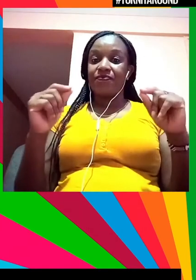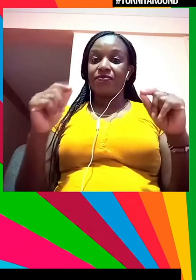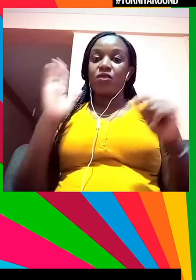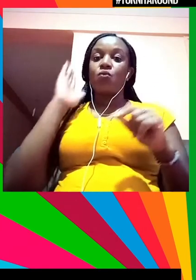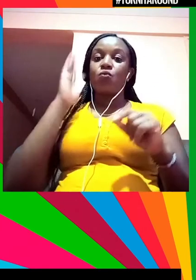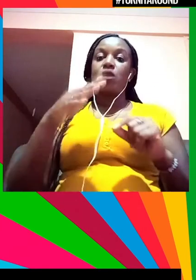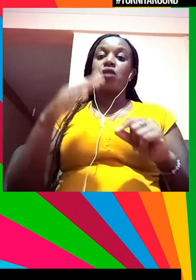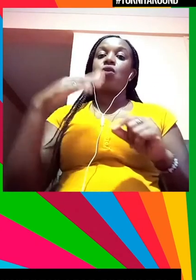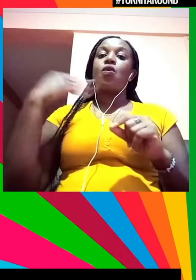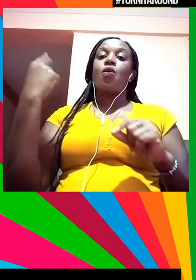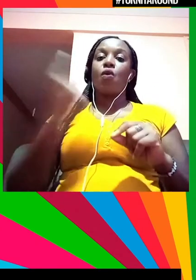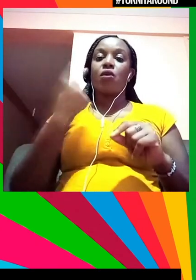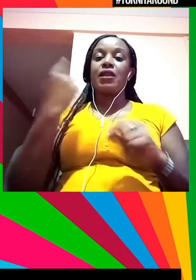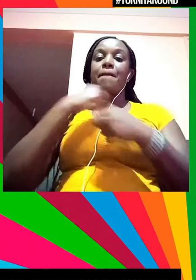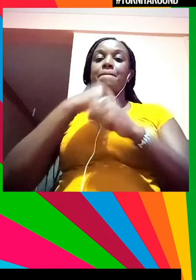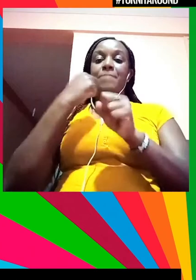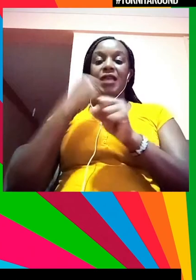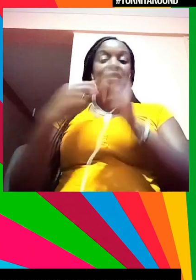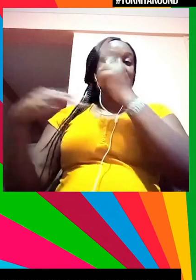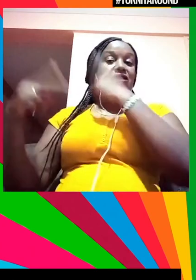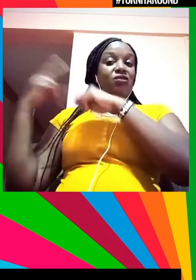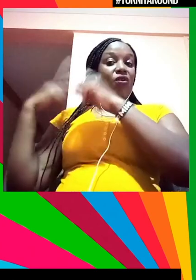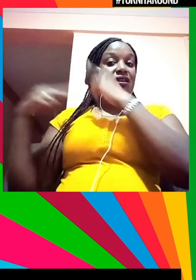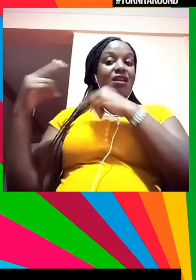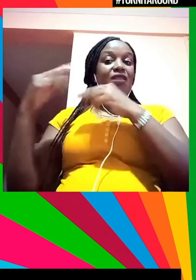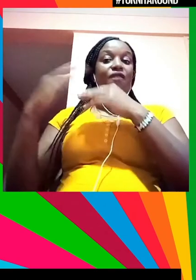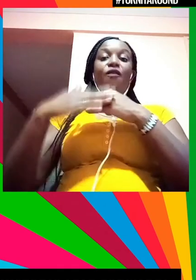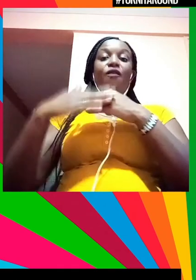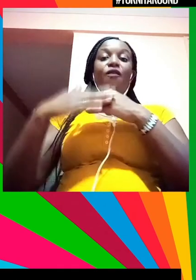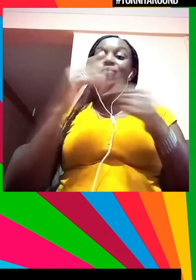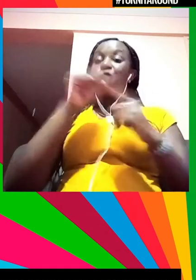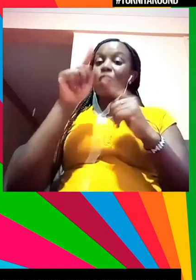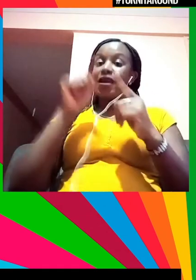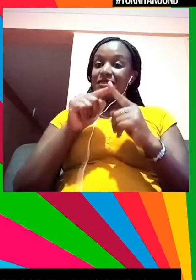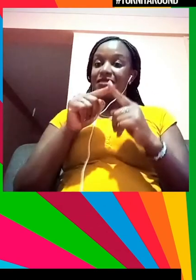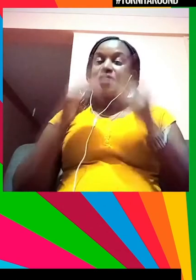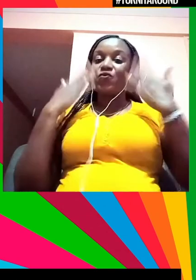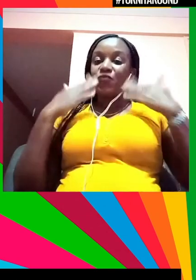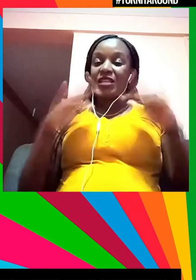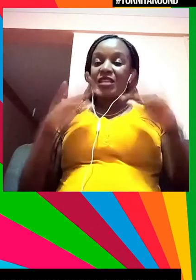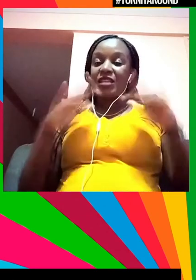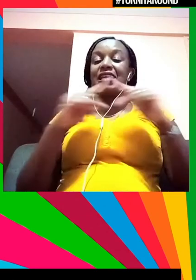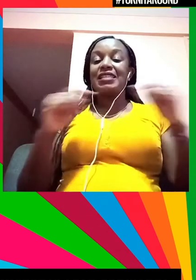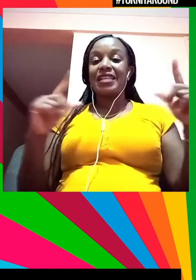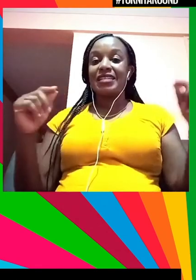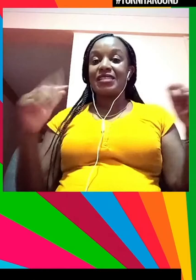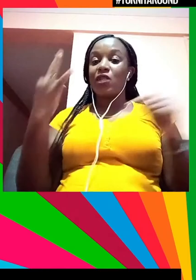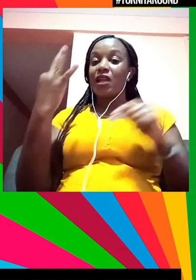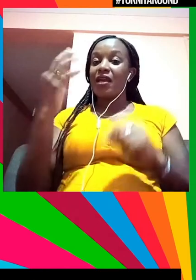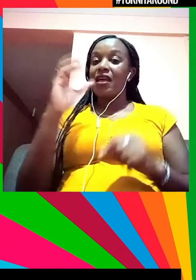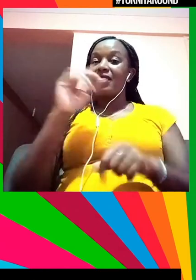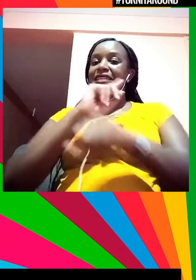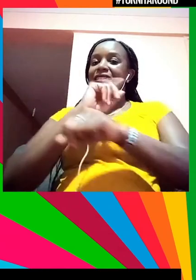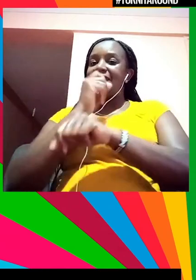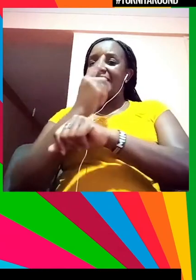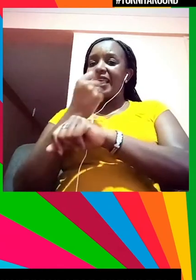siguiente frase. Solo podremos dar un salto histórico, sí. Y os voy a dar 30 segundos